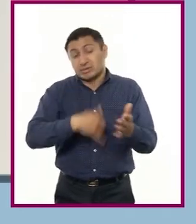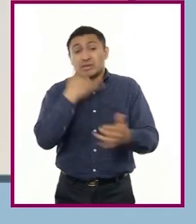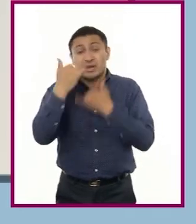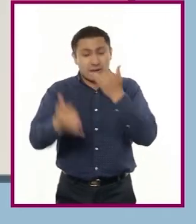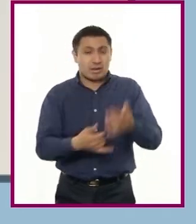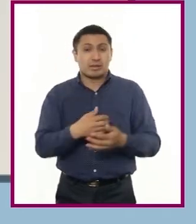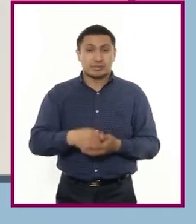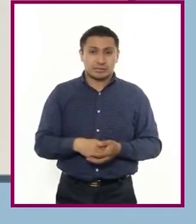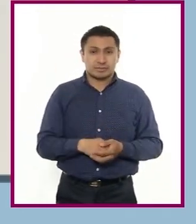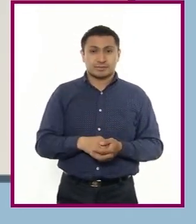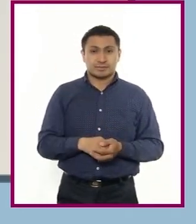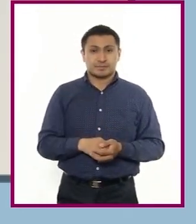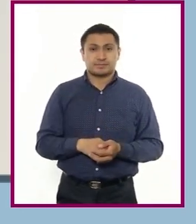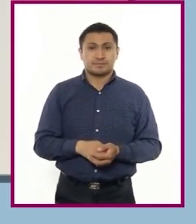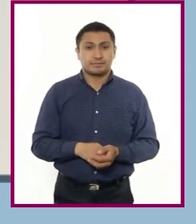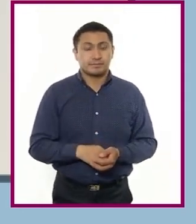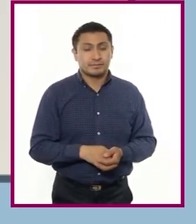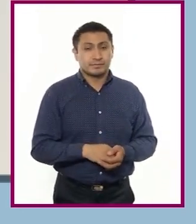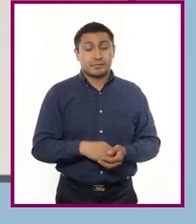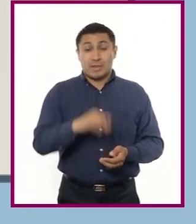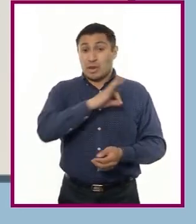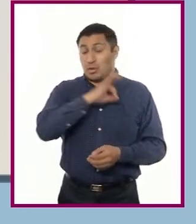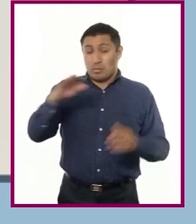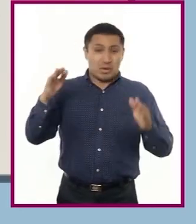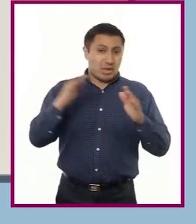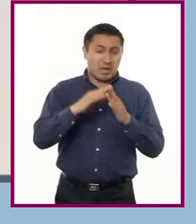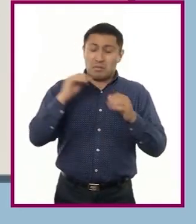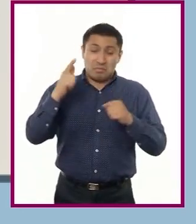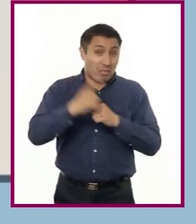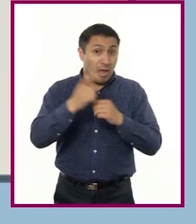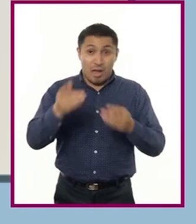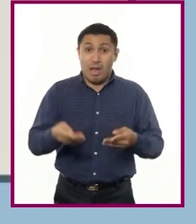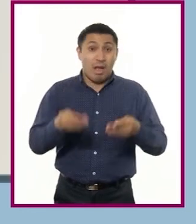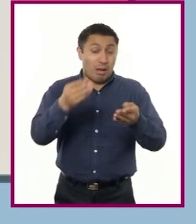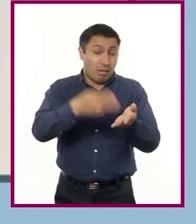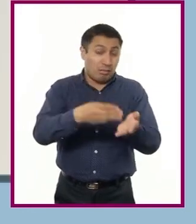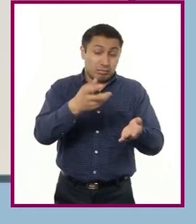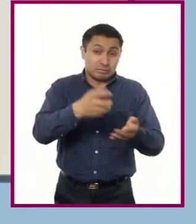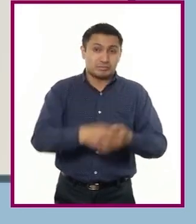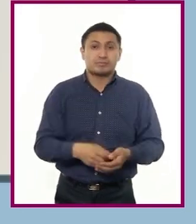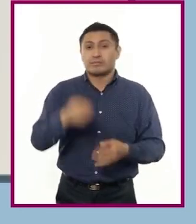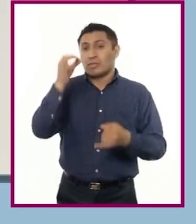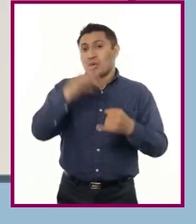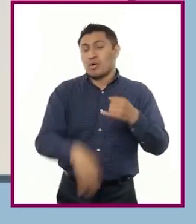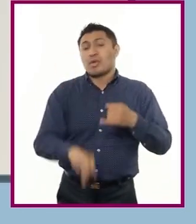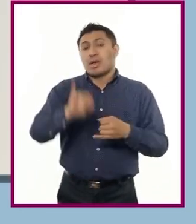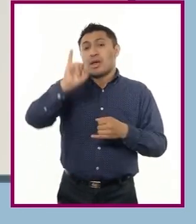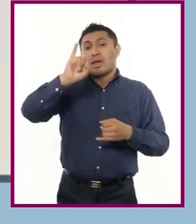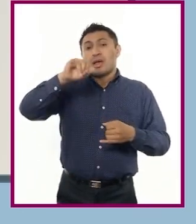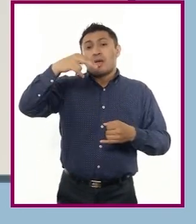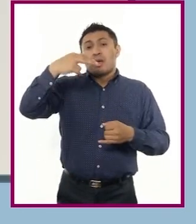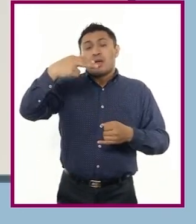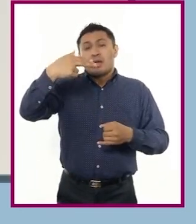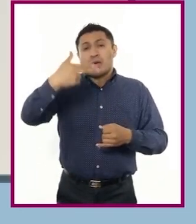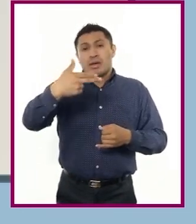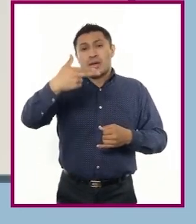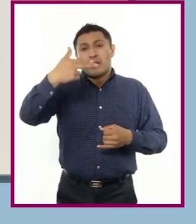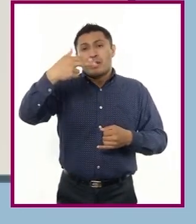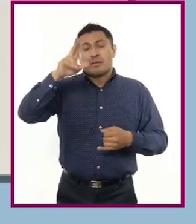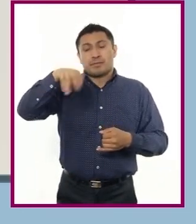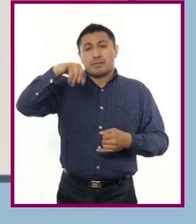bienes patrimoniales. La última sanción es la inhabilitación temporal. Consiste en separar